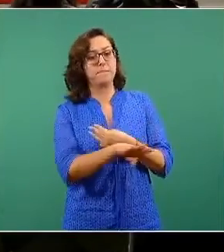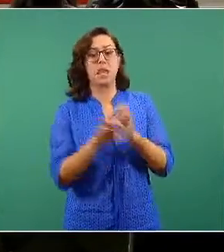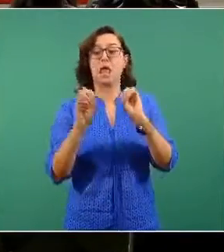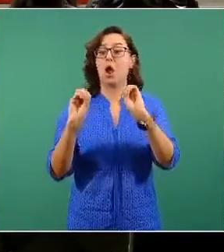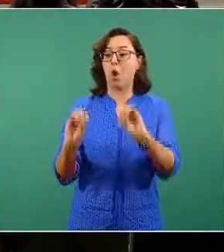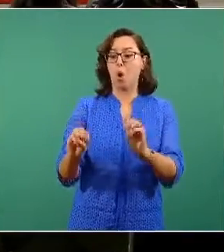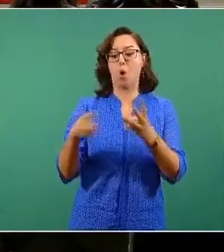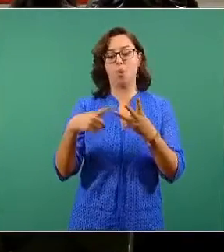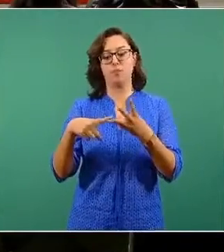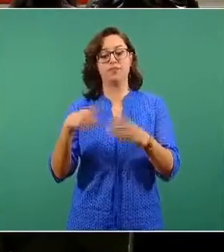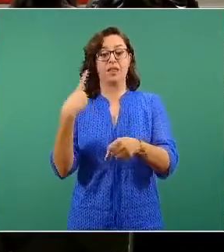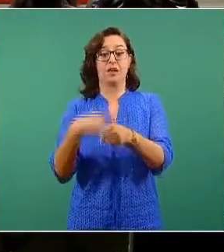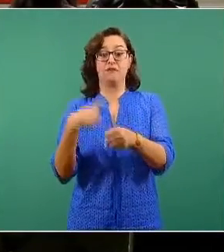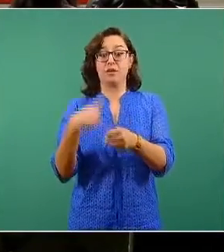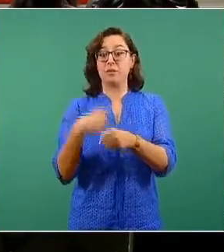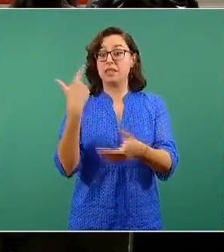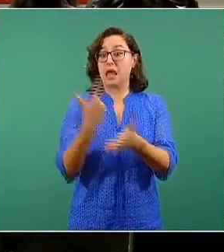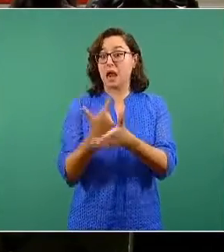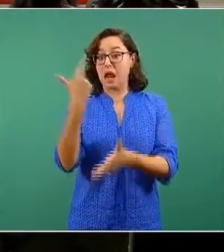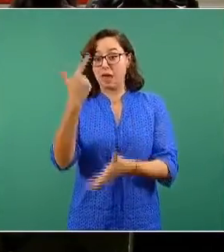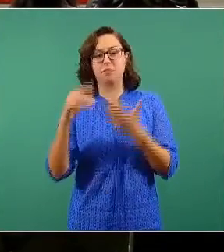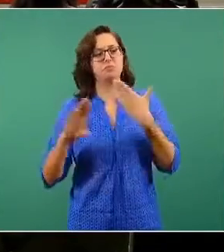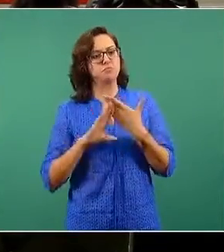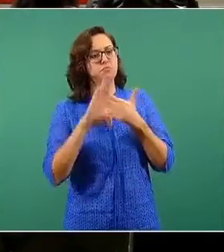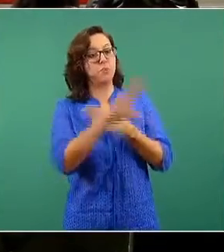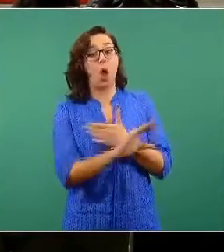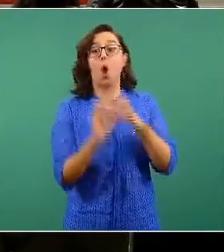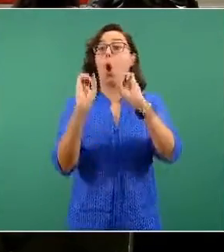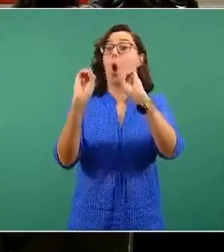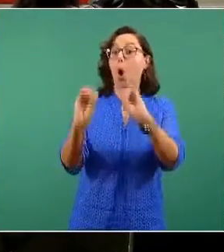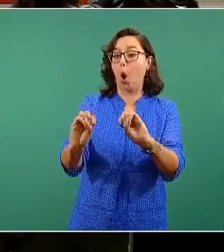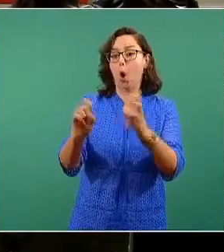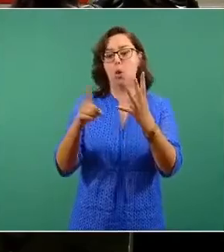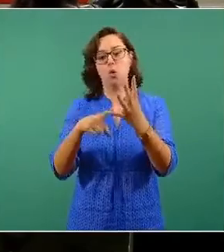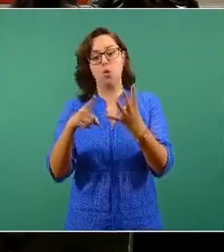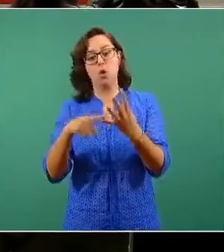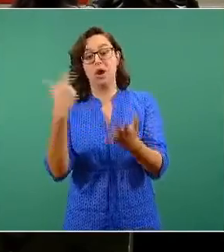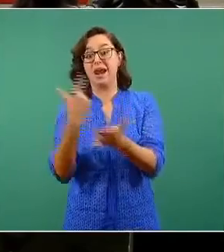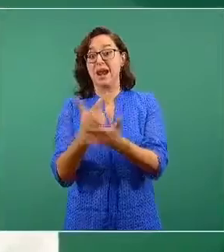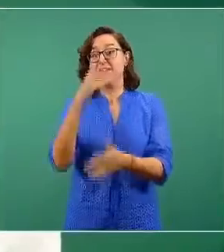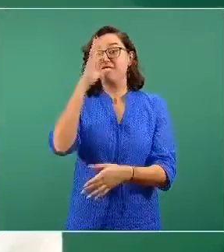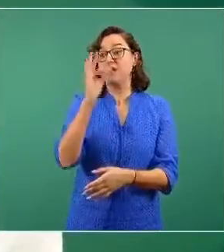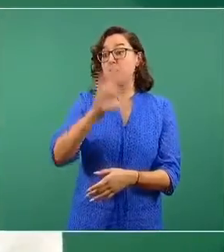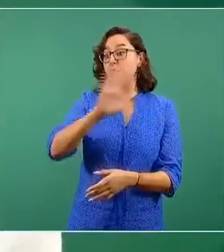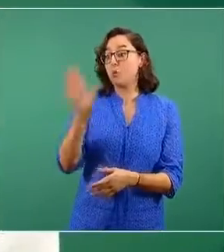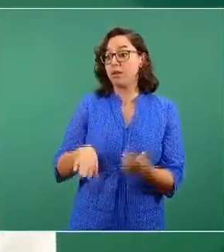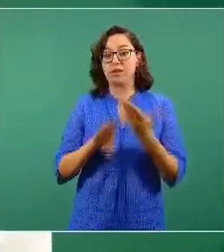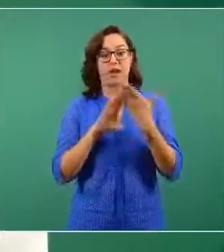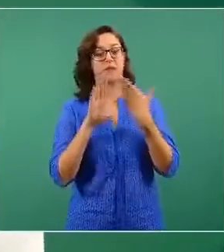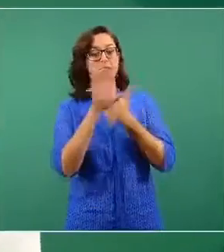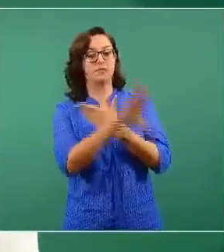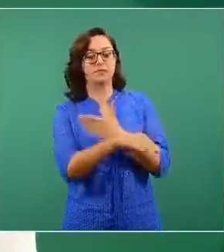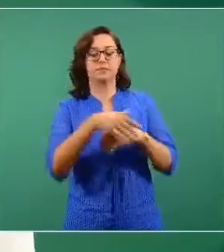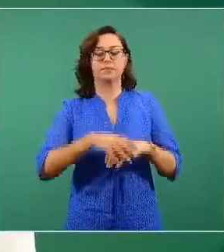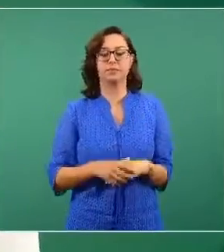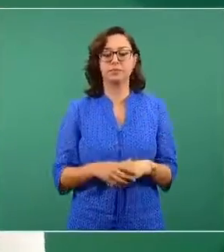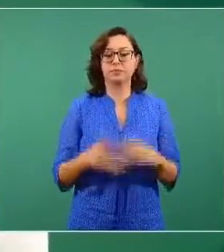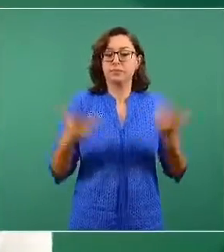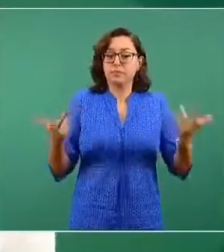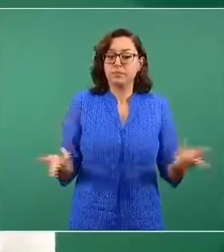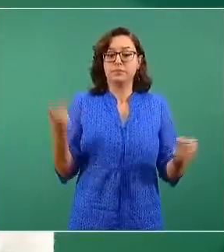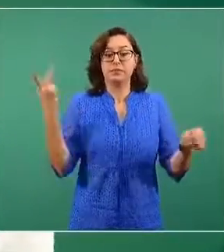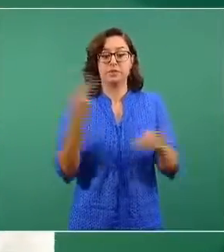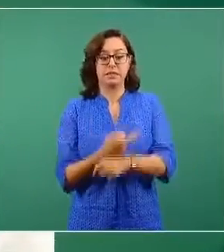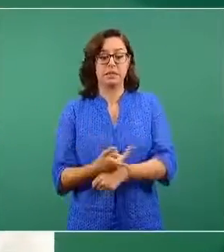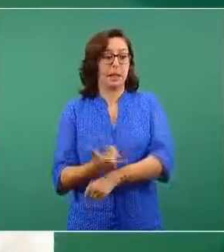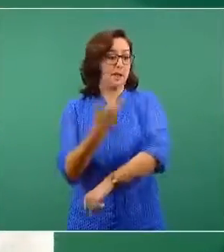proteger contra la posibilidad de morir como consecuencia de la enfermedad. No necesariamente la potencia conocida como eficacia